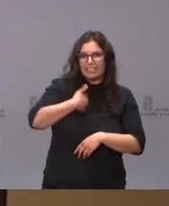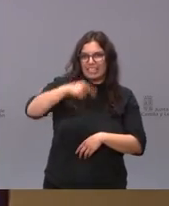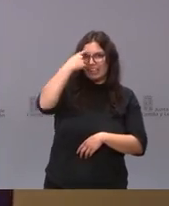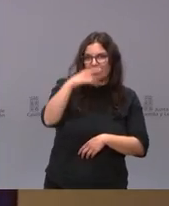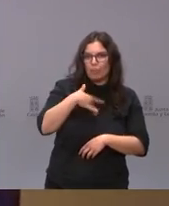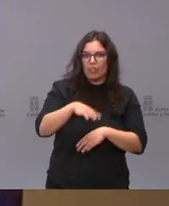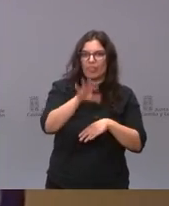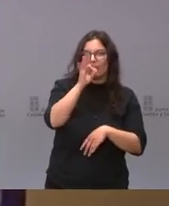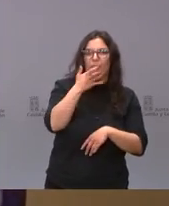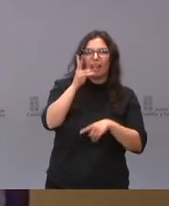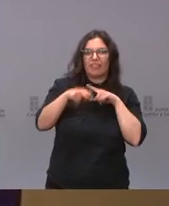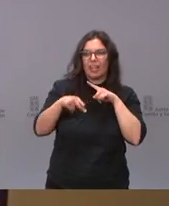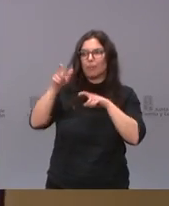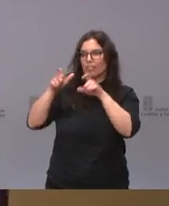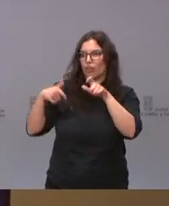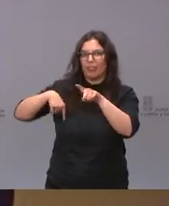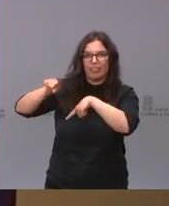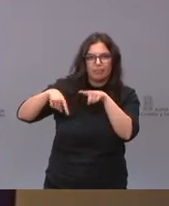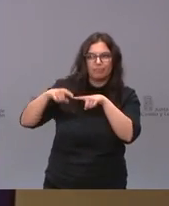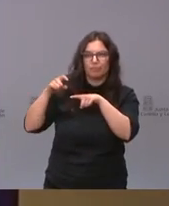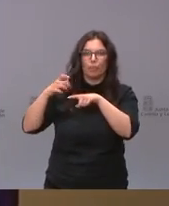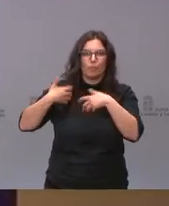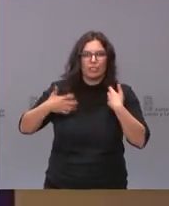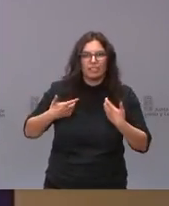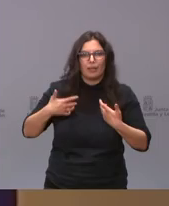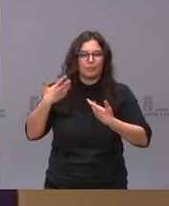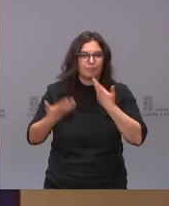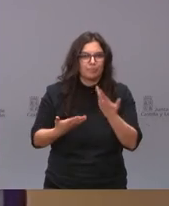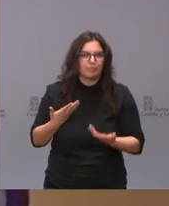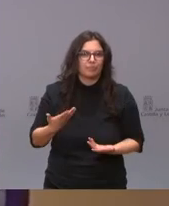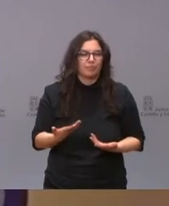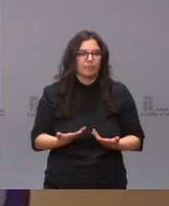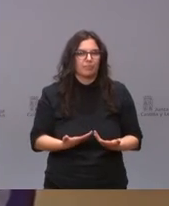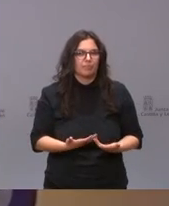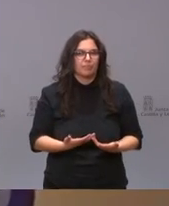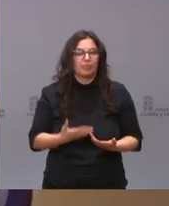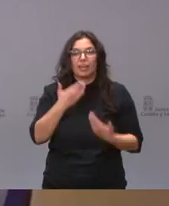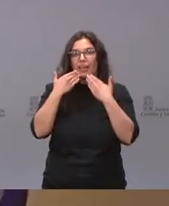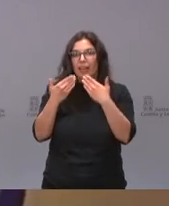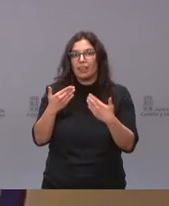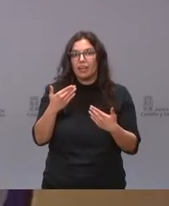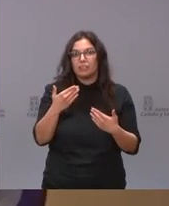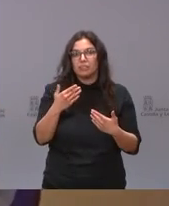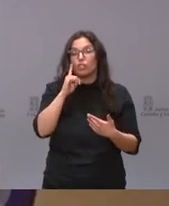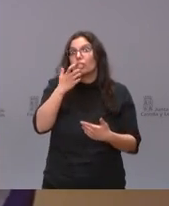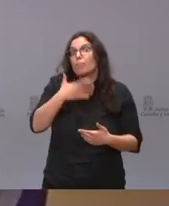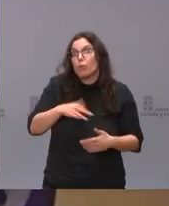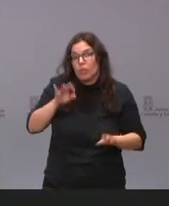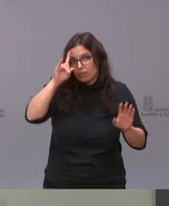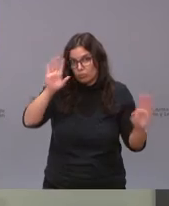evitado pues esas molestias que se causó que se causó a los ciudadanos gracias no sé si eso era posible